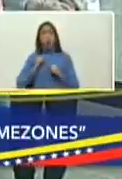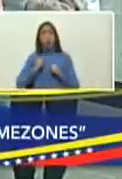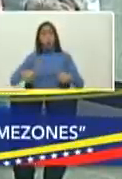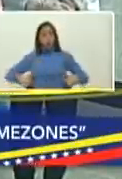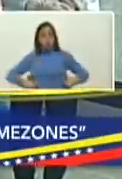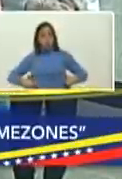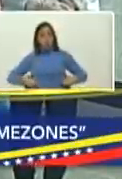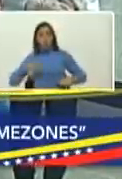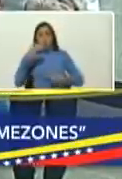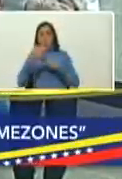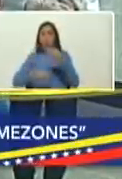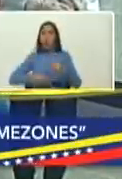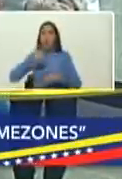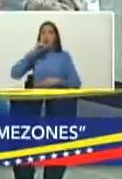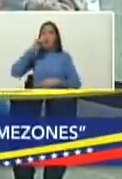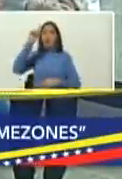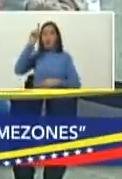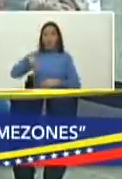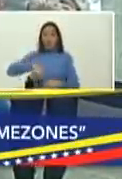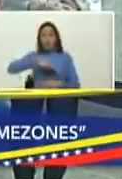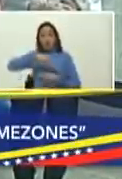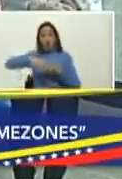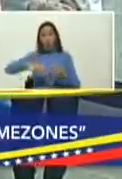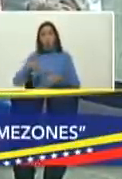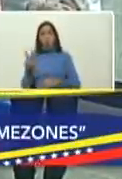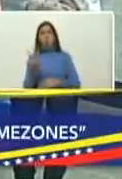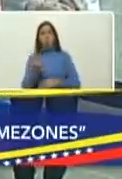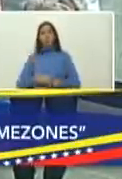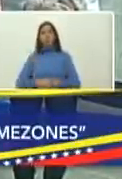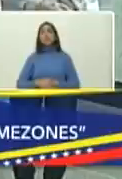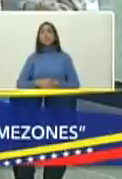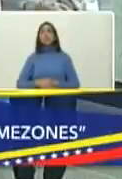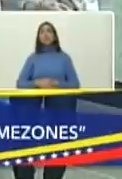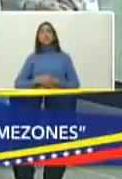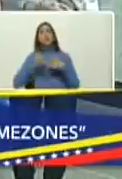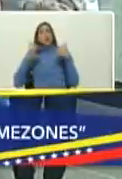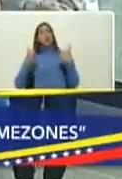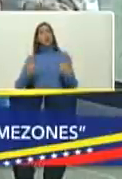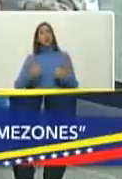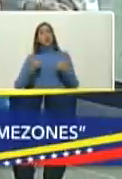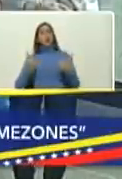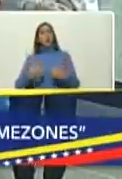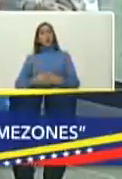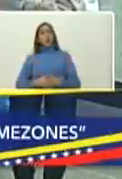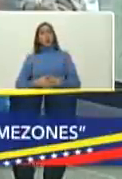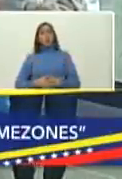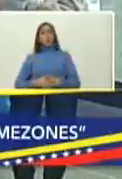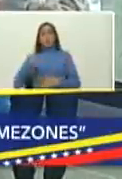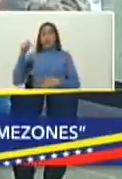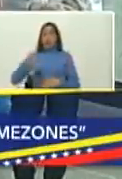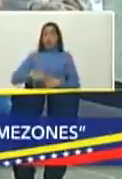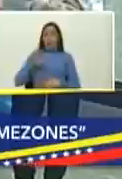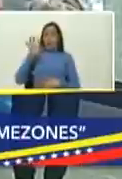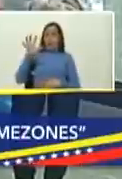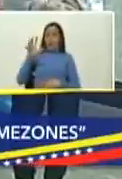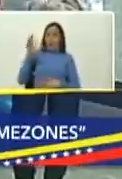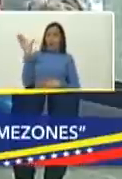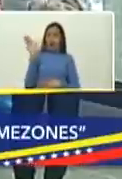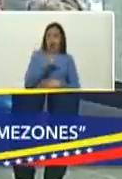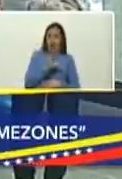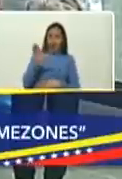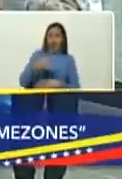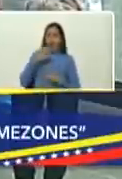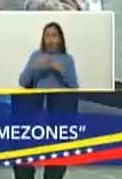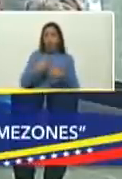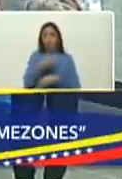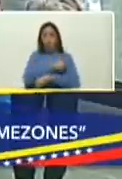hizo usted que hizo nuestra revolución bolivariana para que ahora en Venezuela y por supuesto en Caracas se